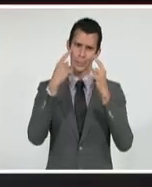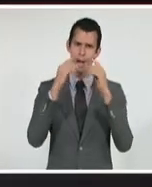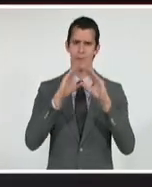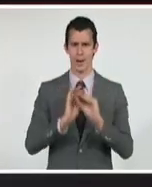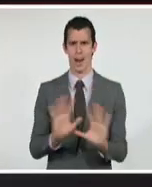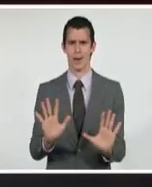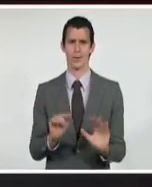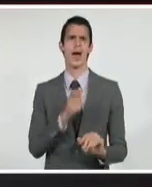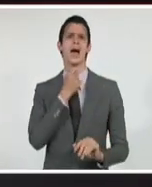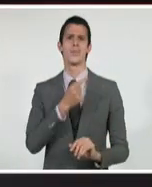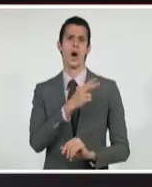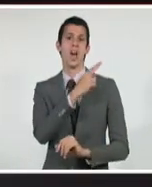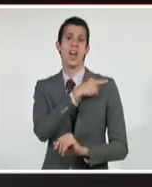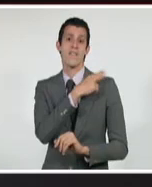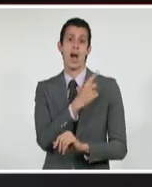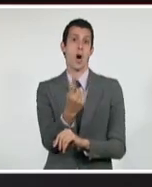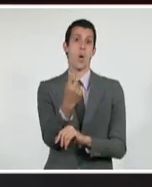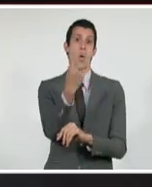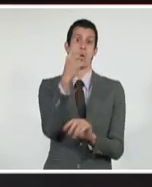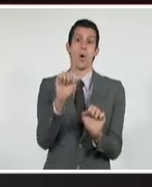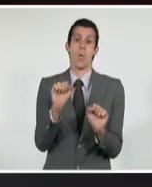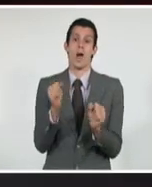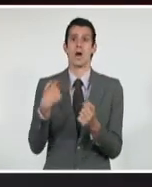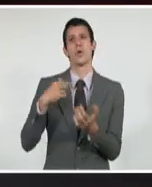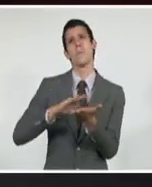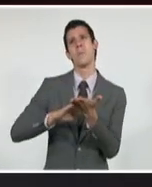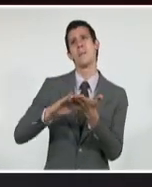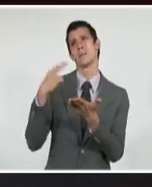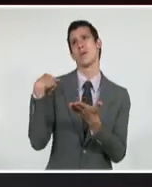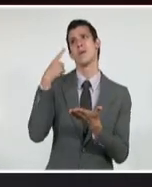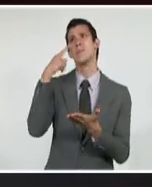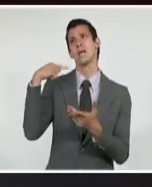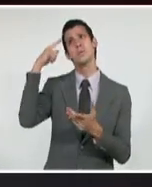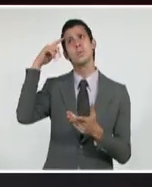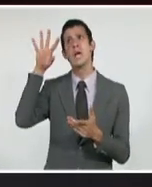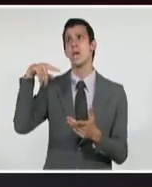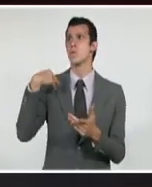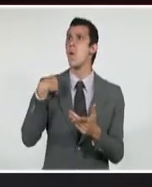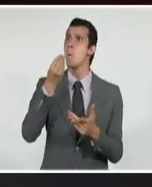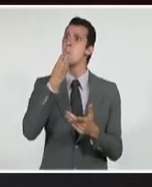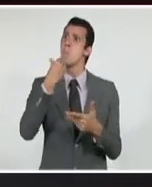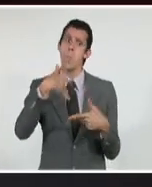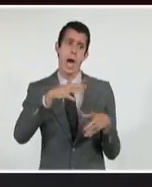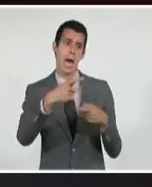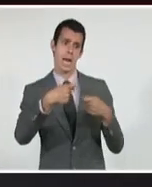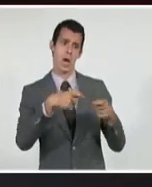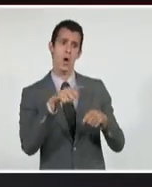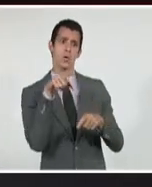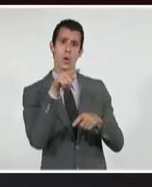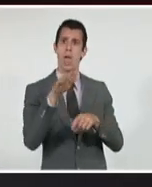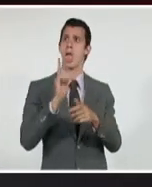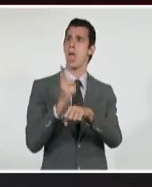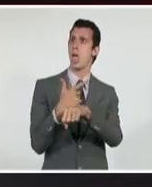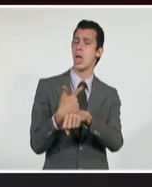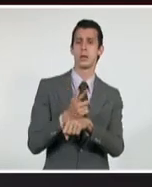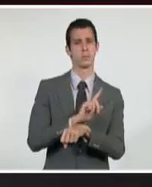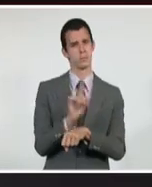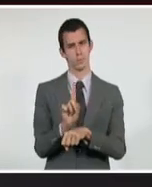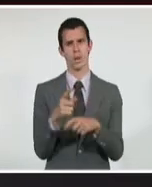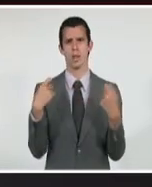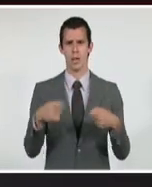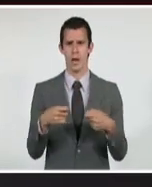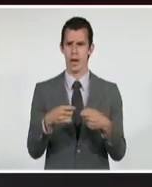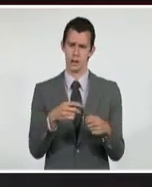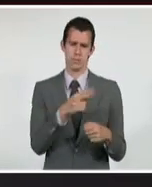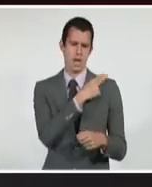O sea, es planificación centralizada de los principales procesos y decisiones y balances macroeconómicos, pero no es asignación centralizada de recursos.